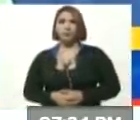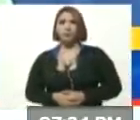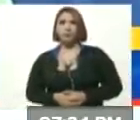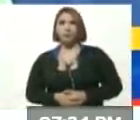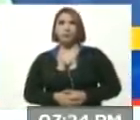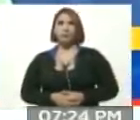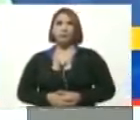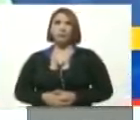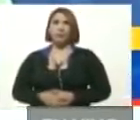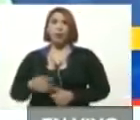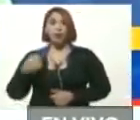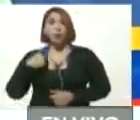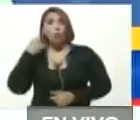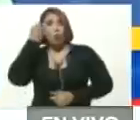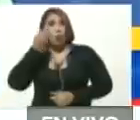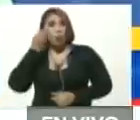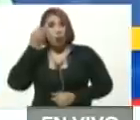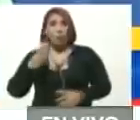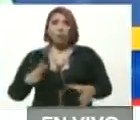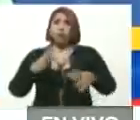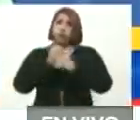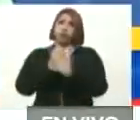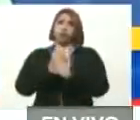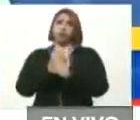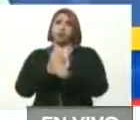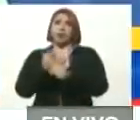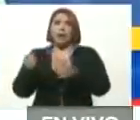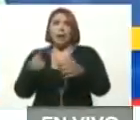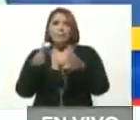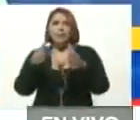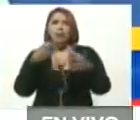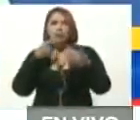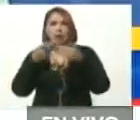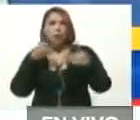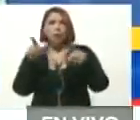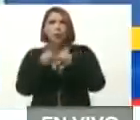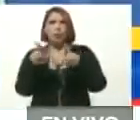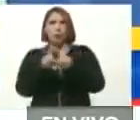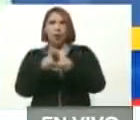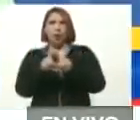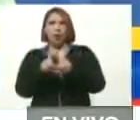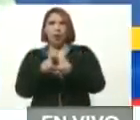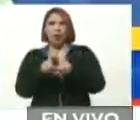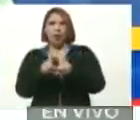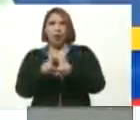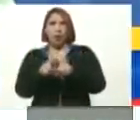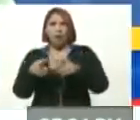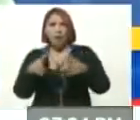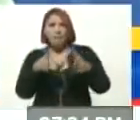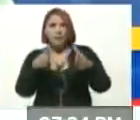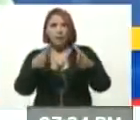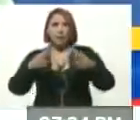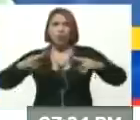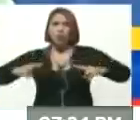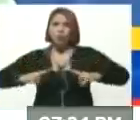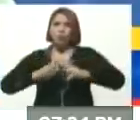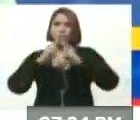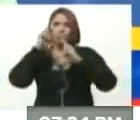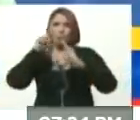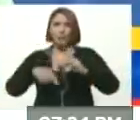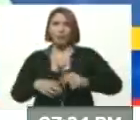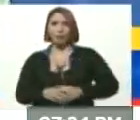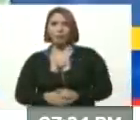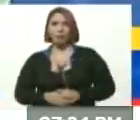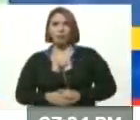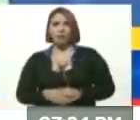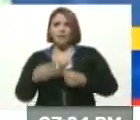Porque creo en el camino del diálogo, como el camino del encuentro, el camino de